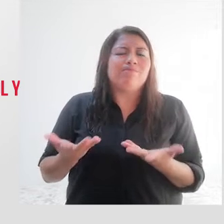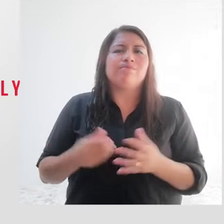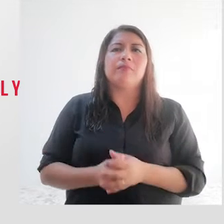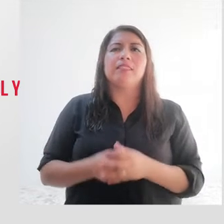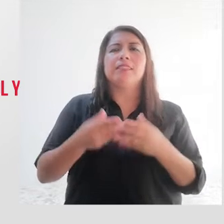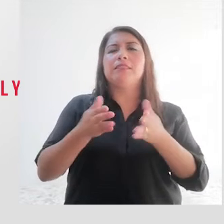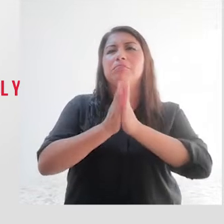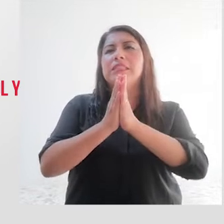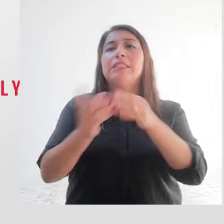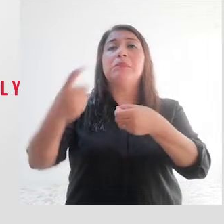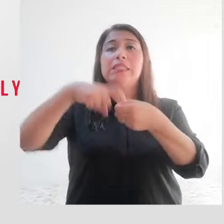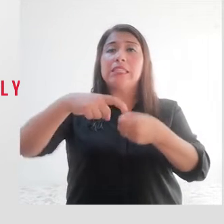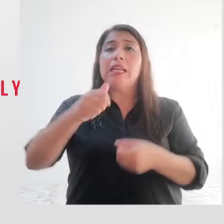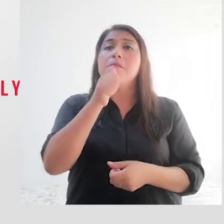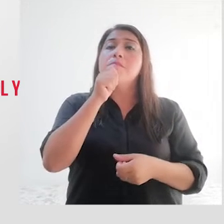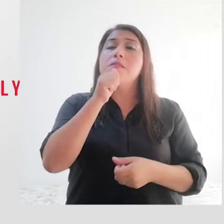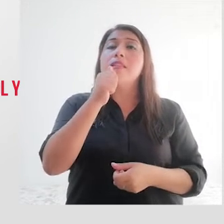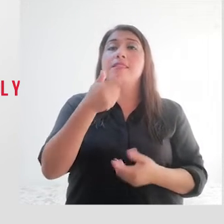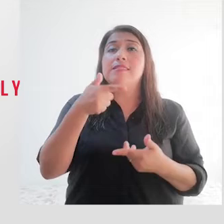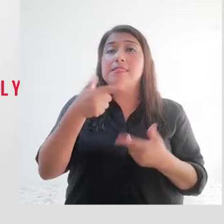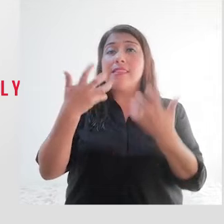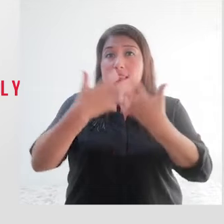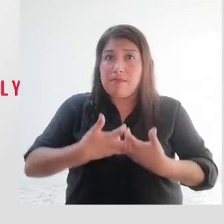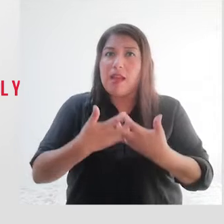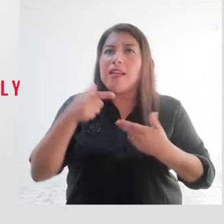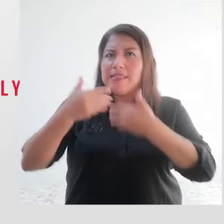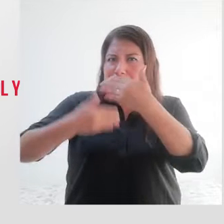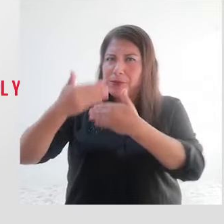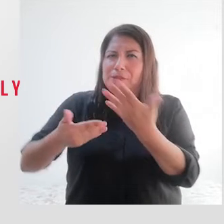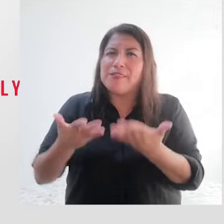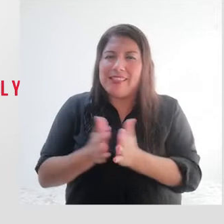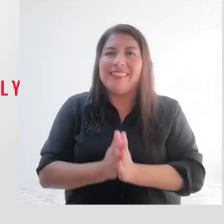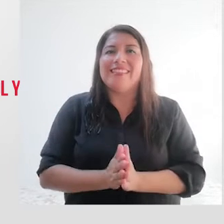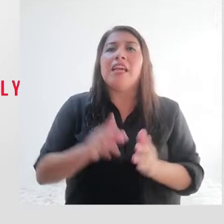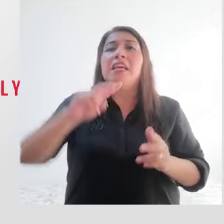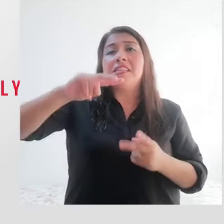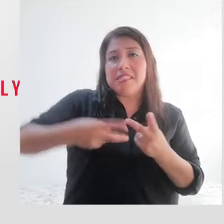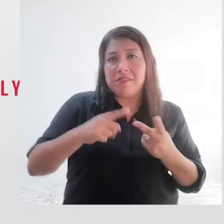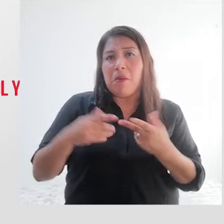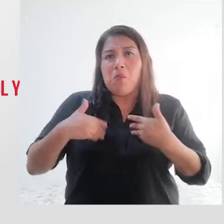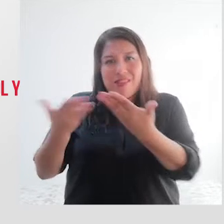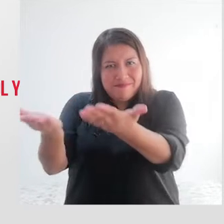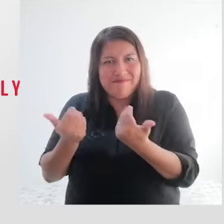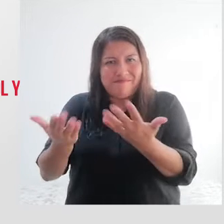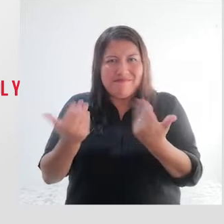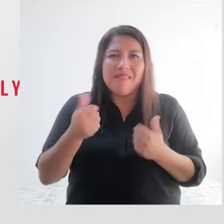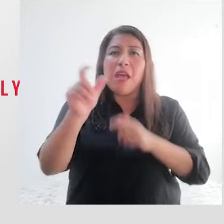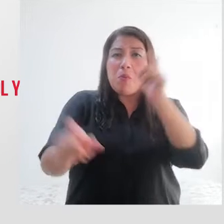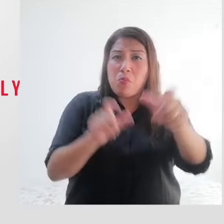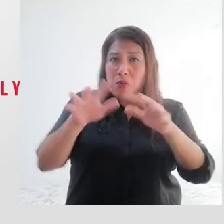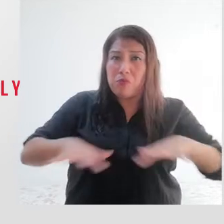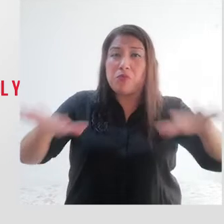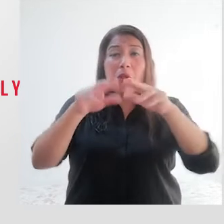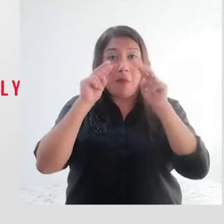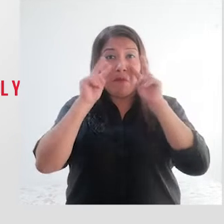participación de la empresa privada en este proceso. Y segundo, invitar al público en general a que pueda seguir las